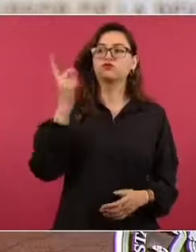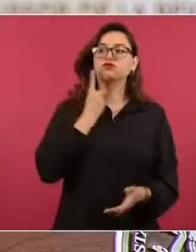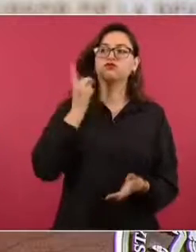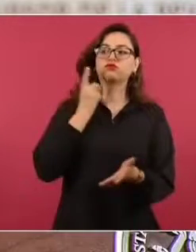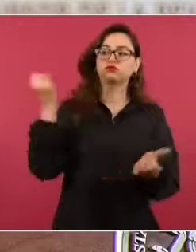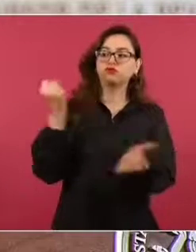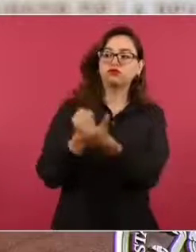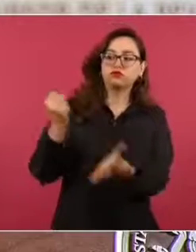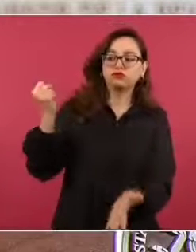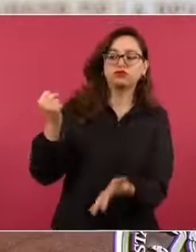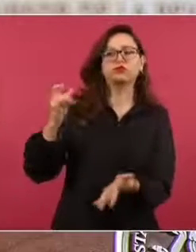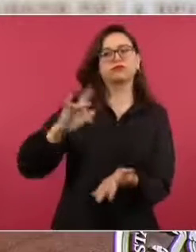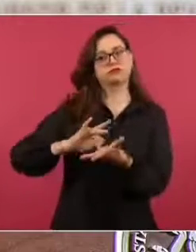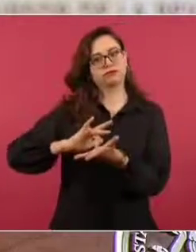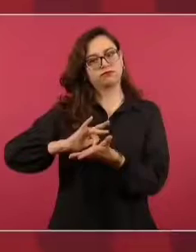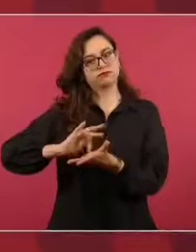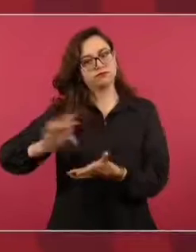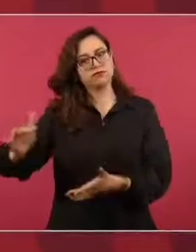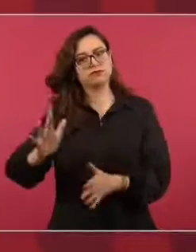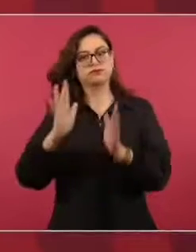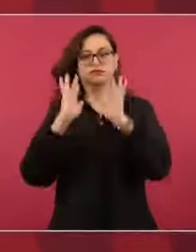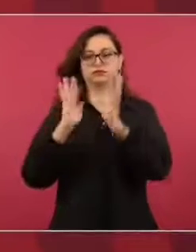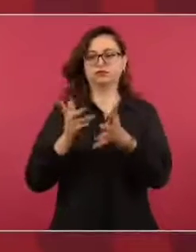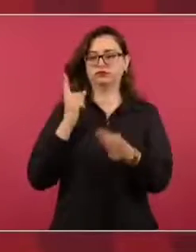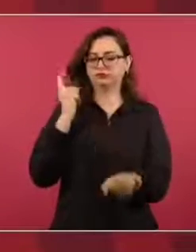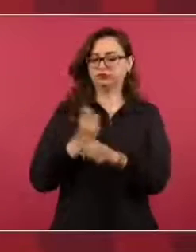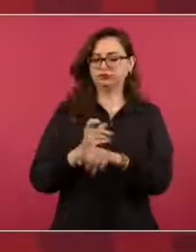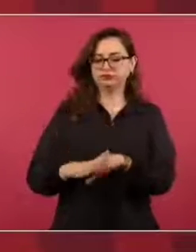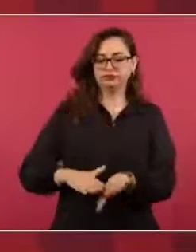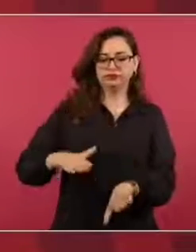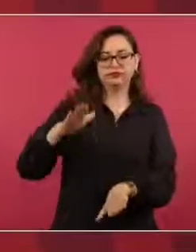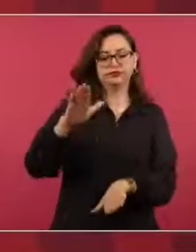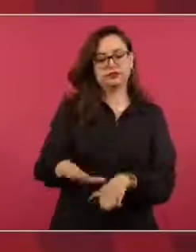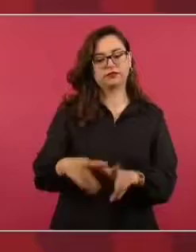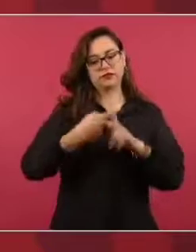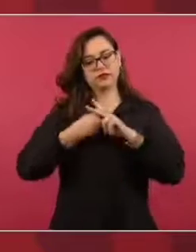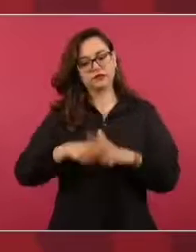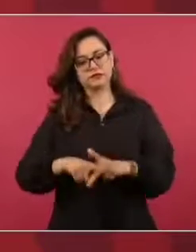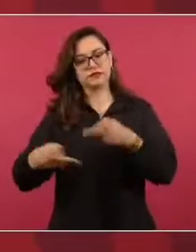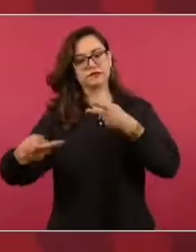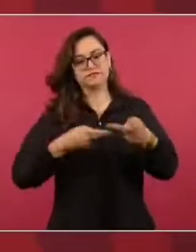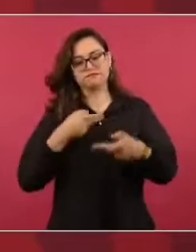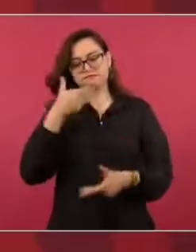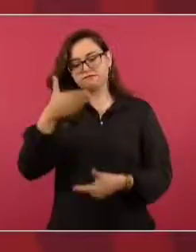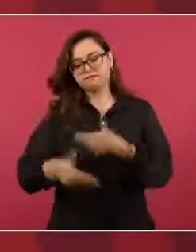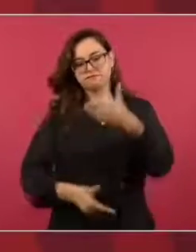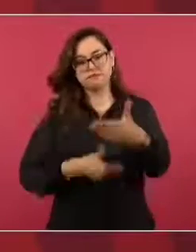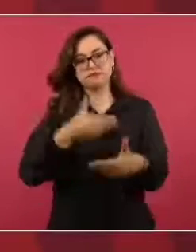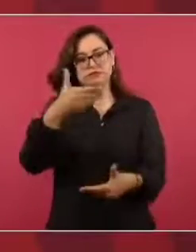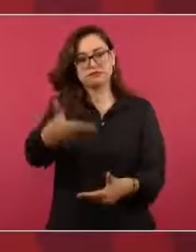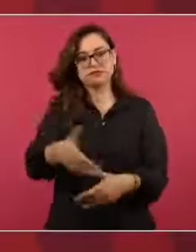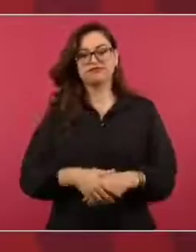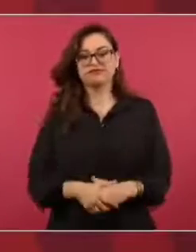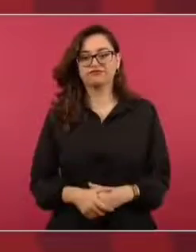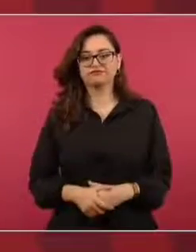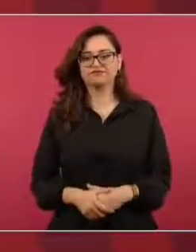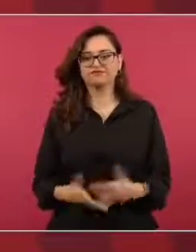Y como a veces hay mucha información,